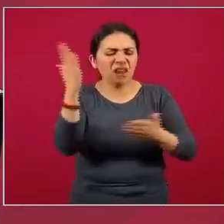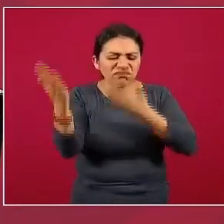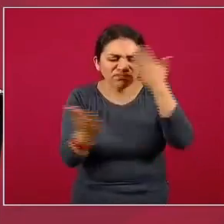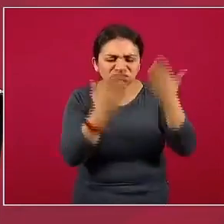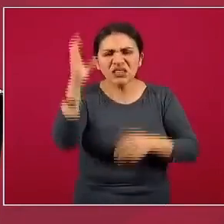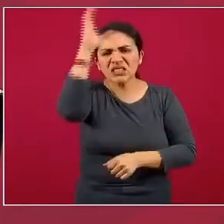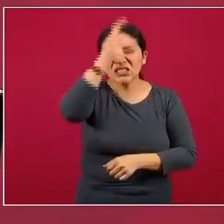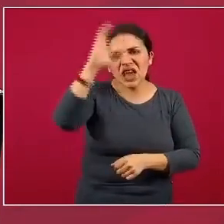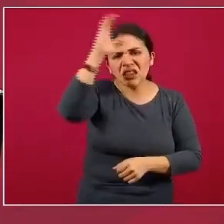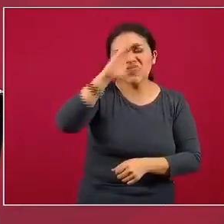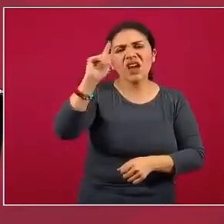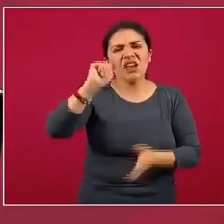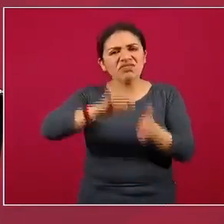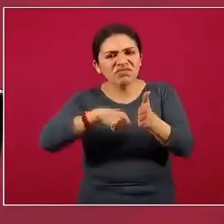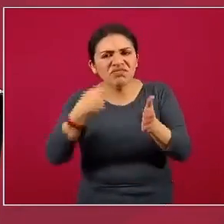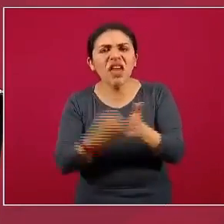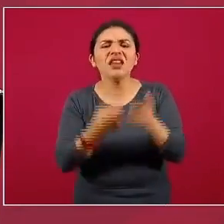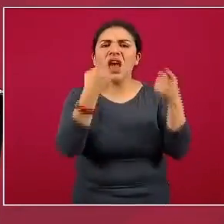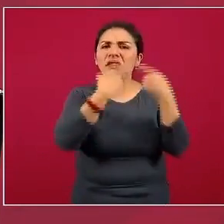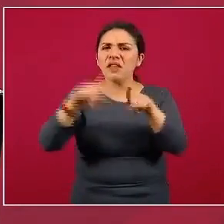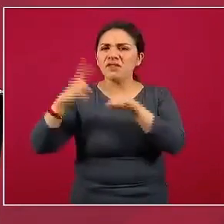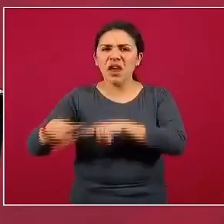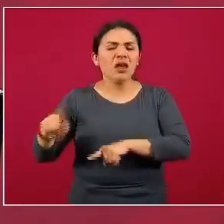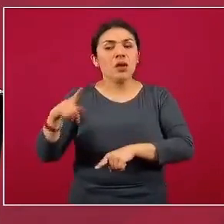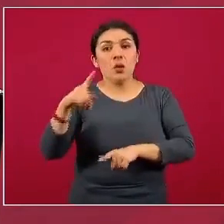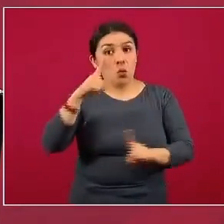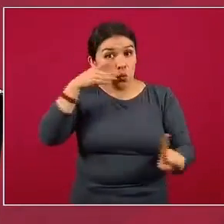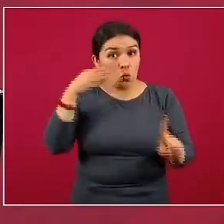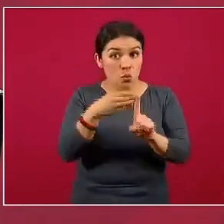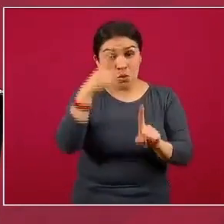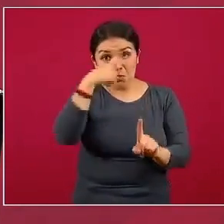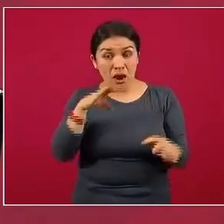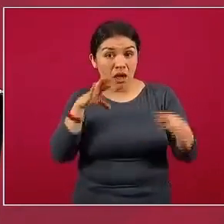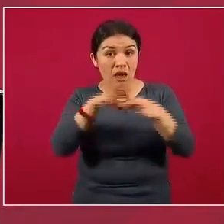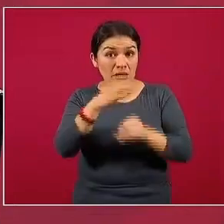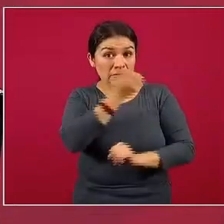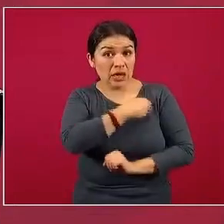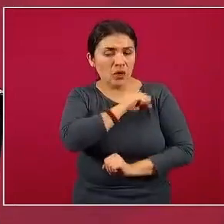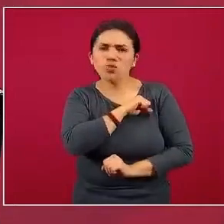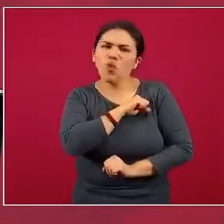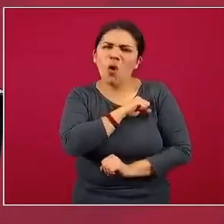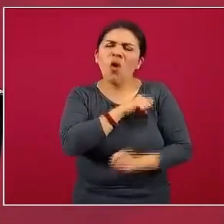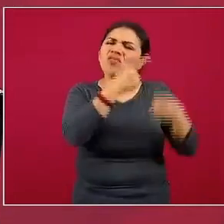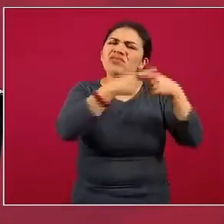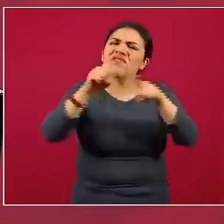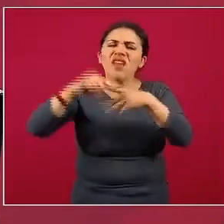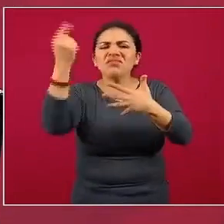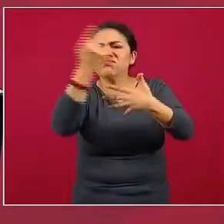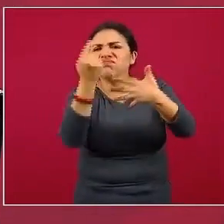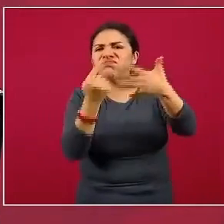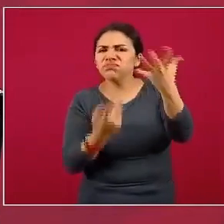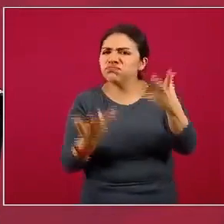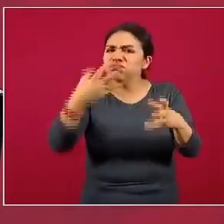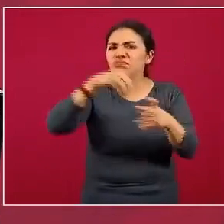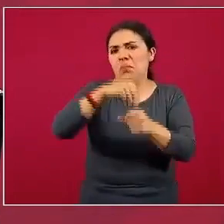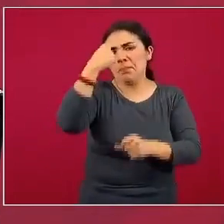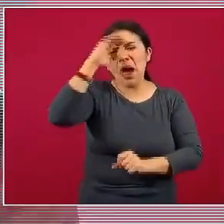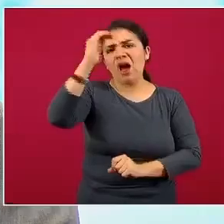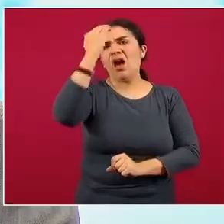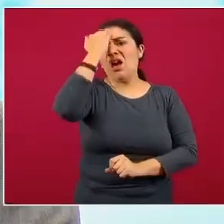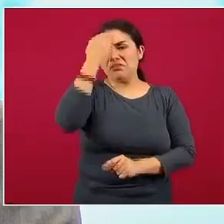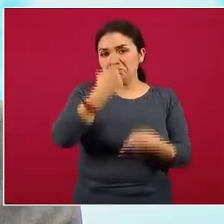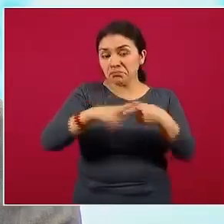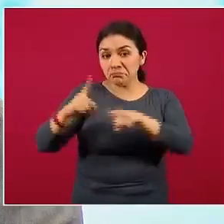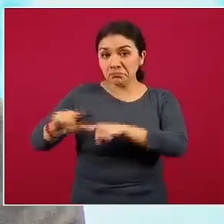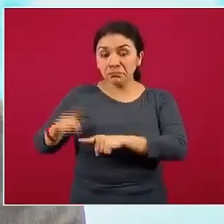científicas, técnicas, en varios campos, no solamente directamente los relacionados con la salud, sino otros campos de conocimiento